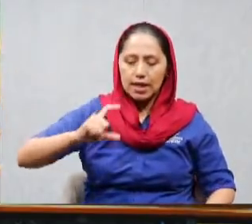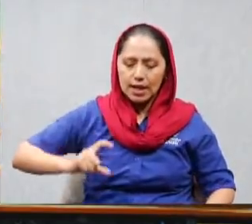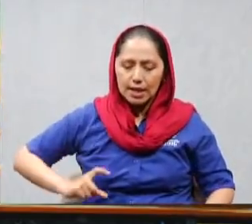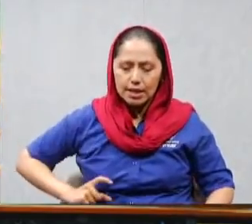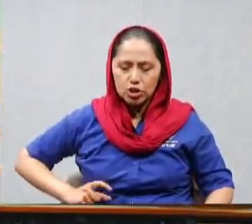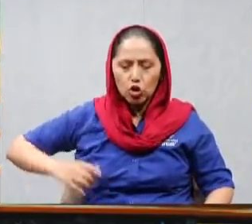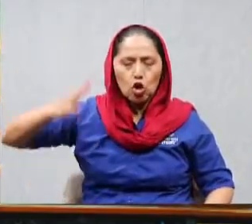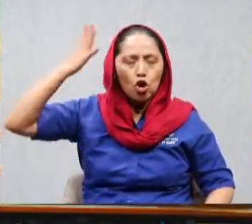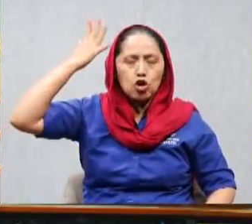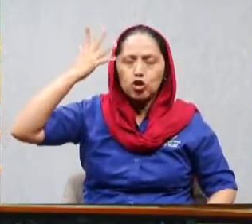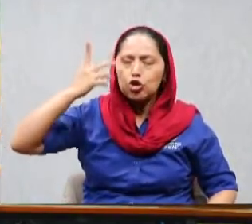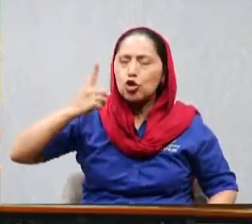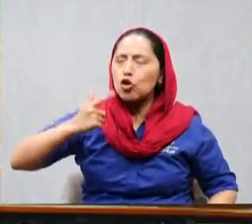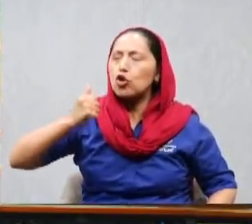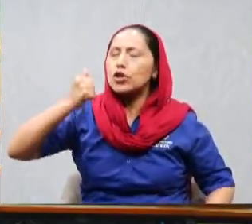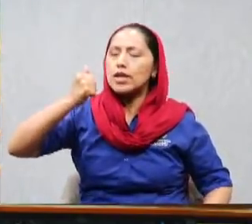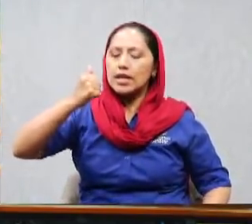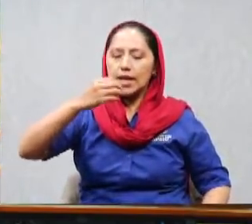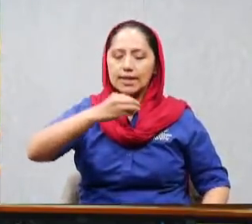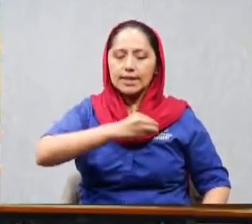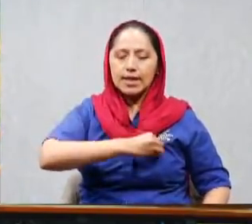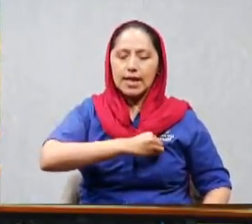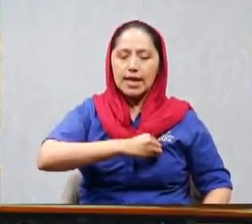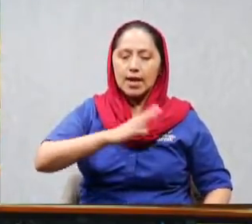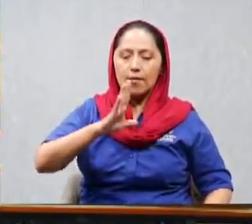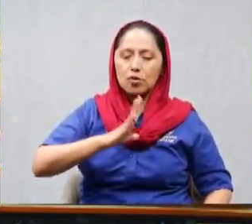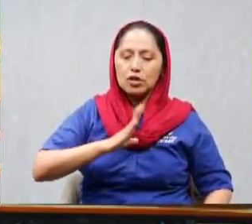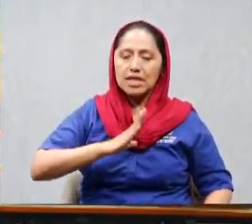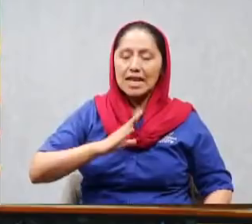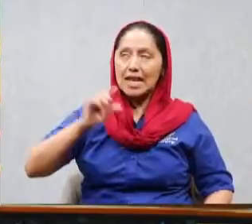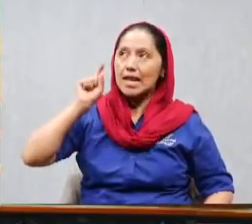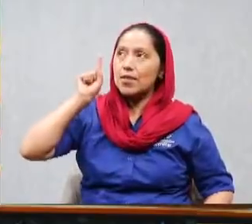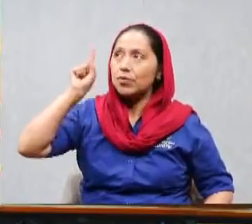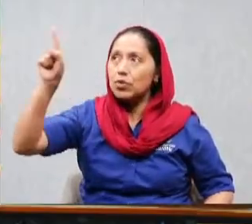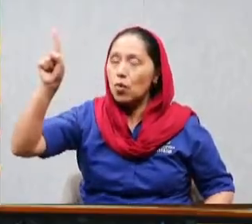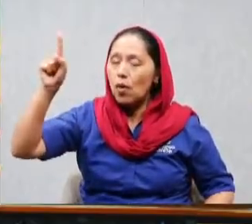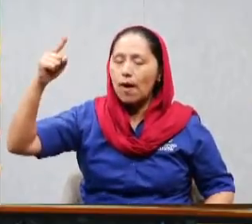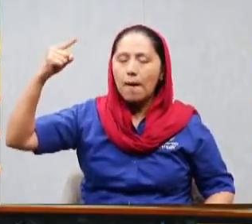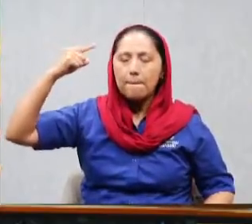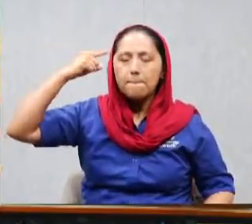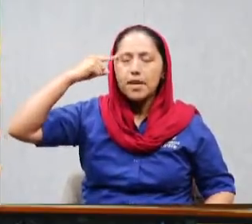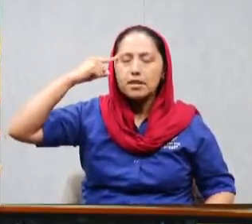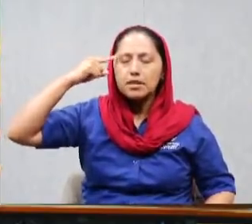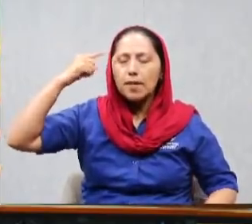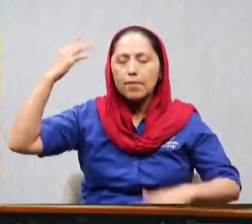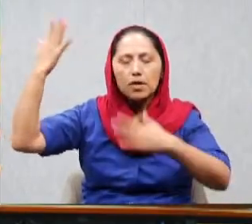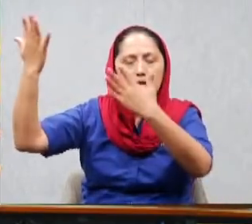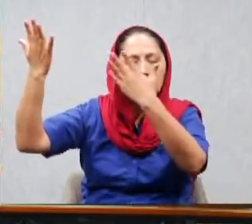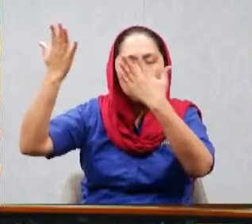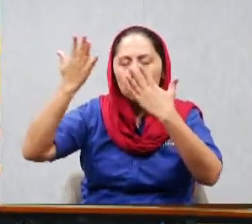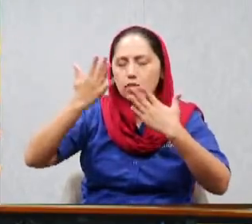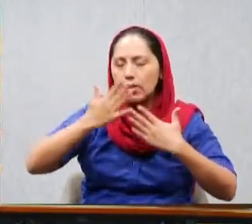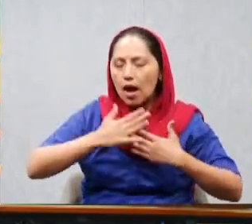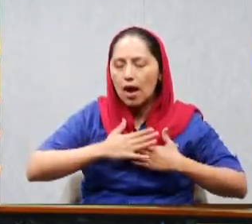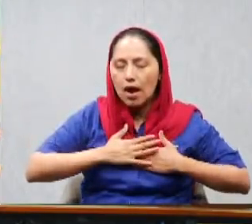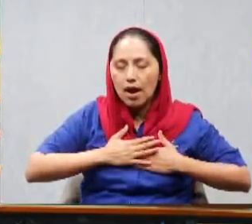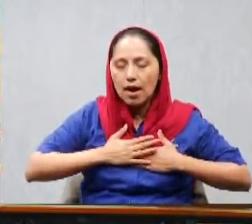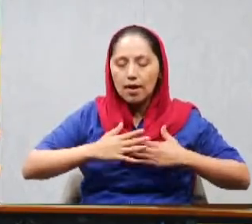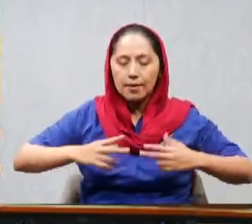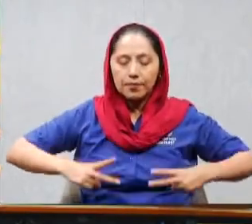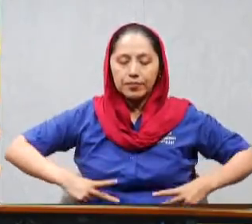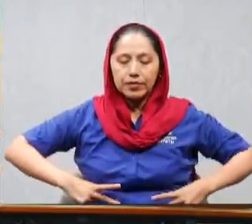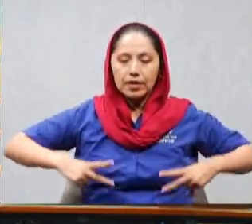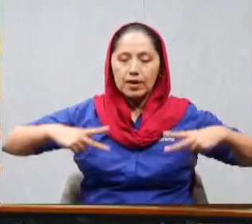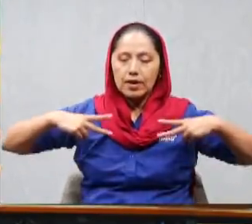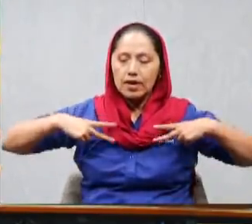porque queremos obtener el pensamiento Tuyo para cada día de nuestra vida ayúdanos